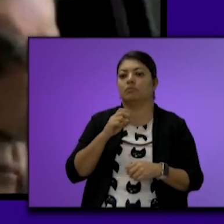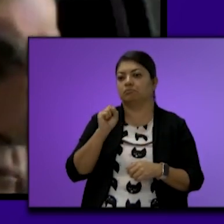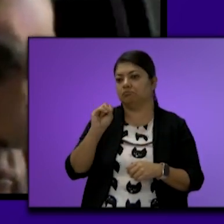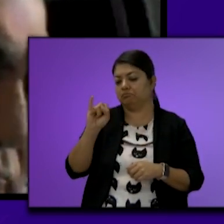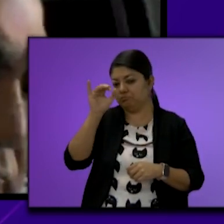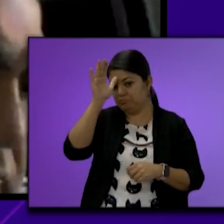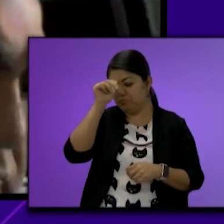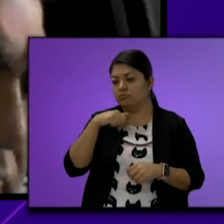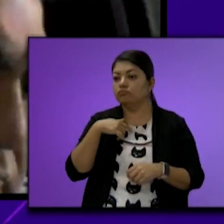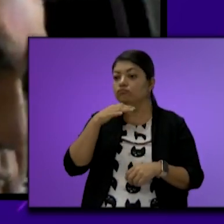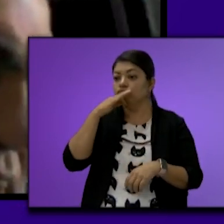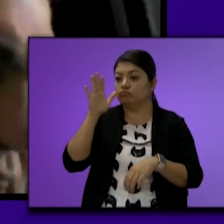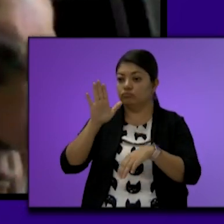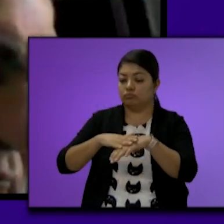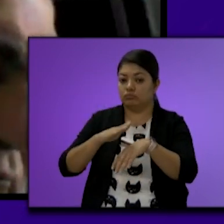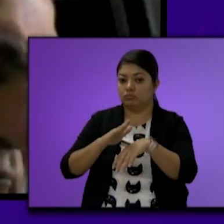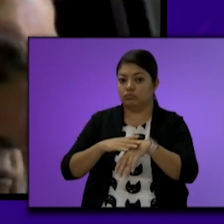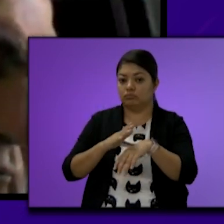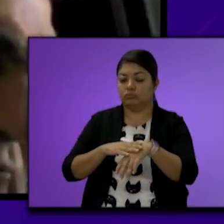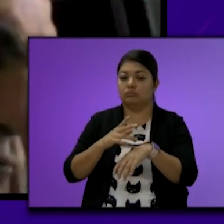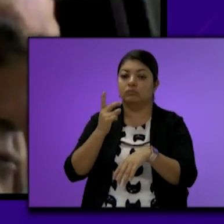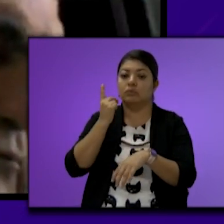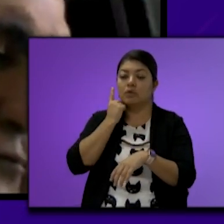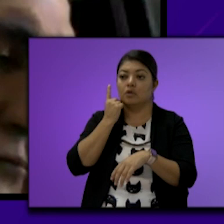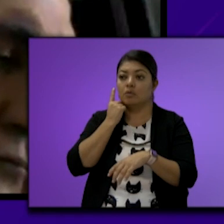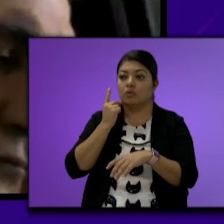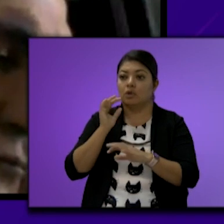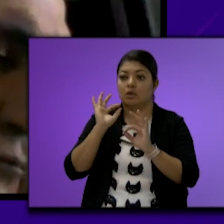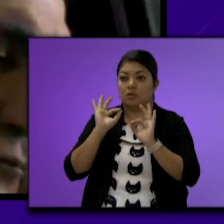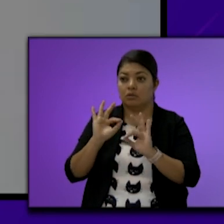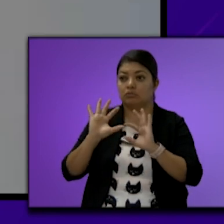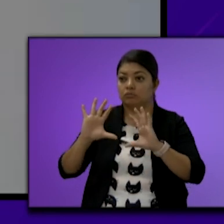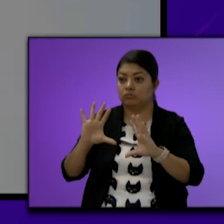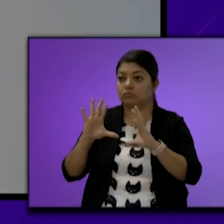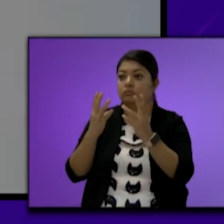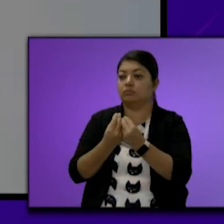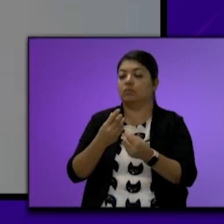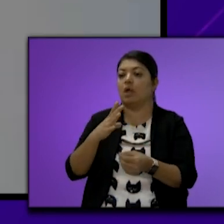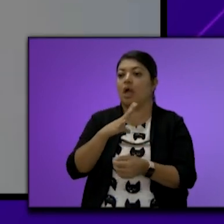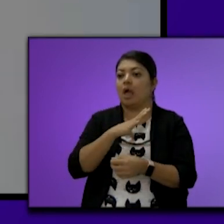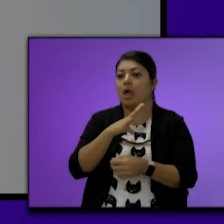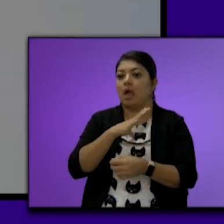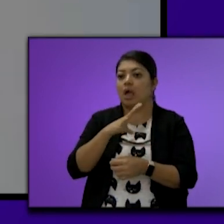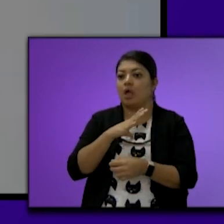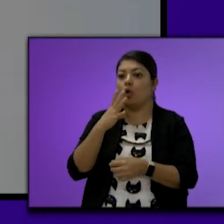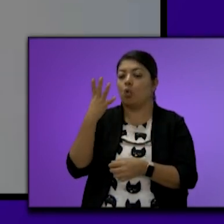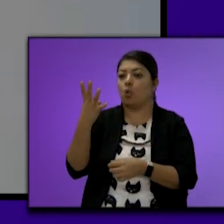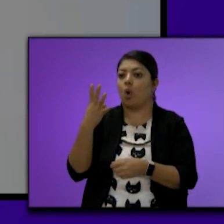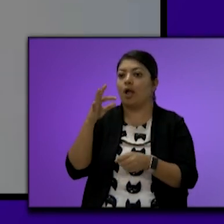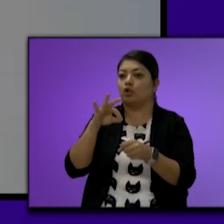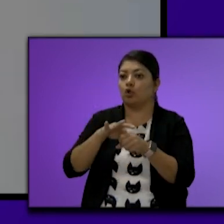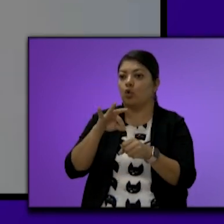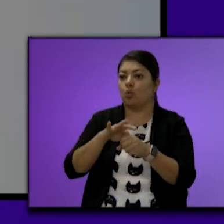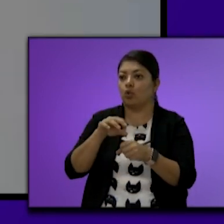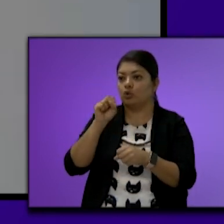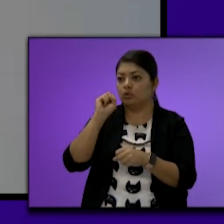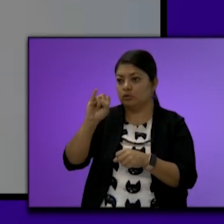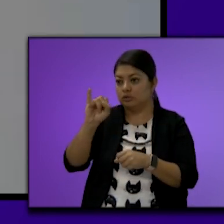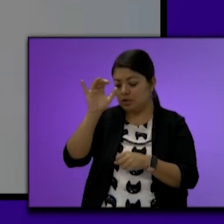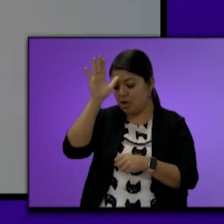Le informo Diputada Presidenta Tenemos Cuatro votos a favor